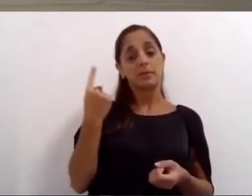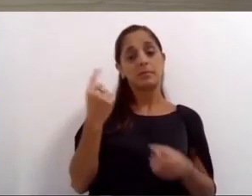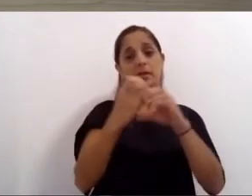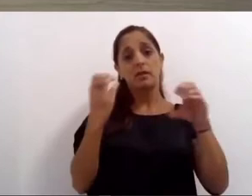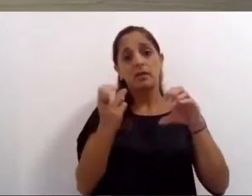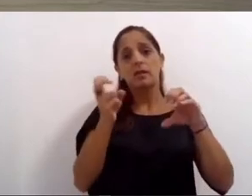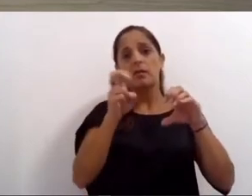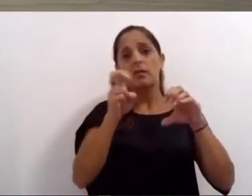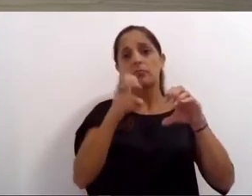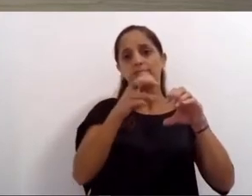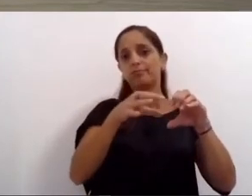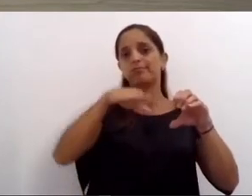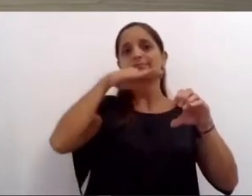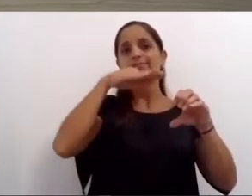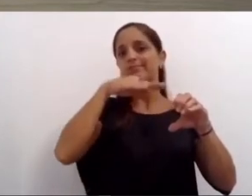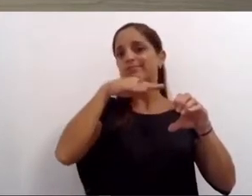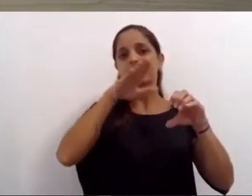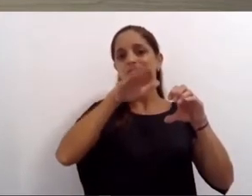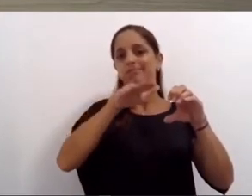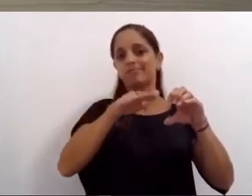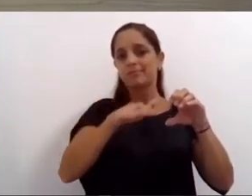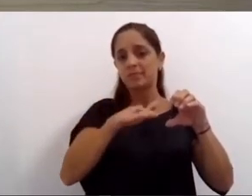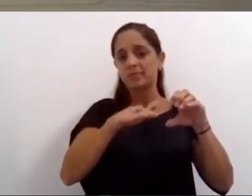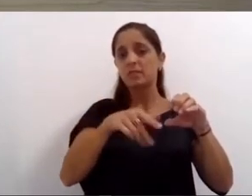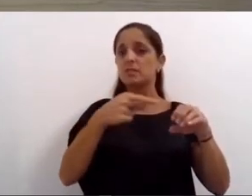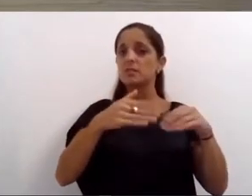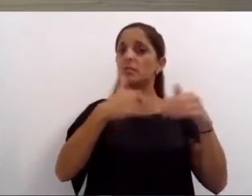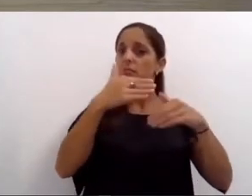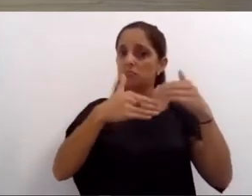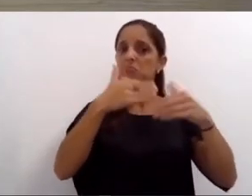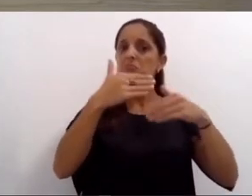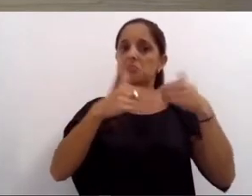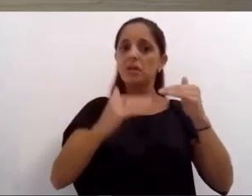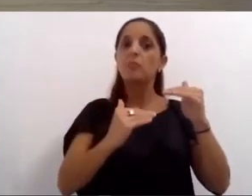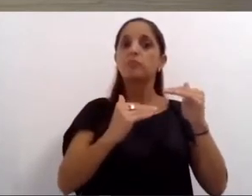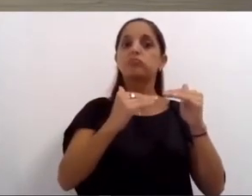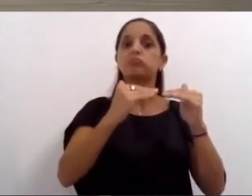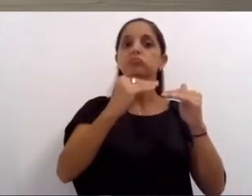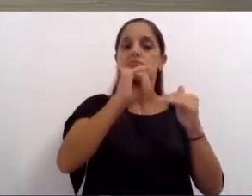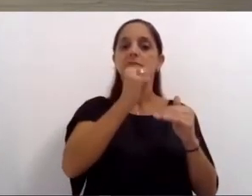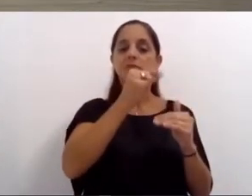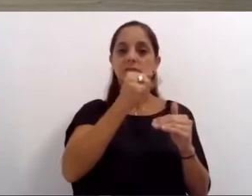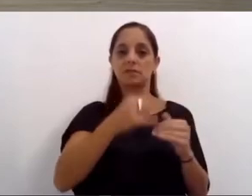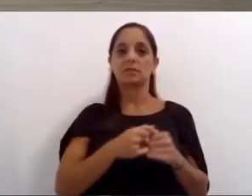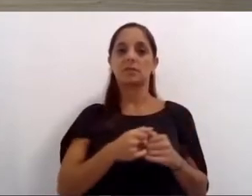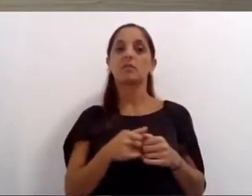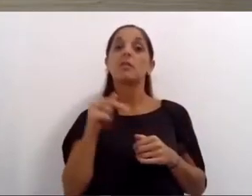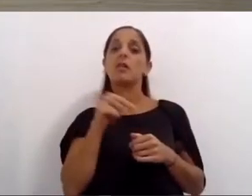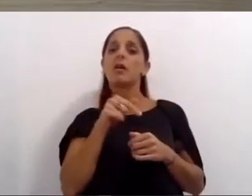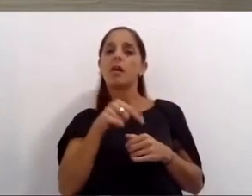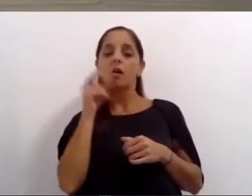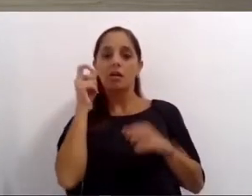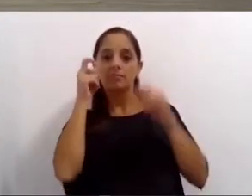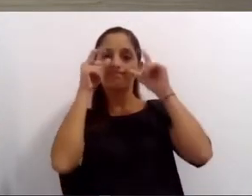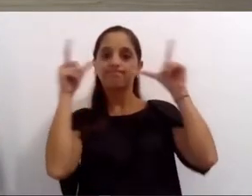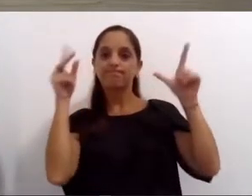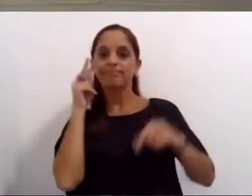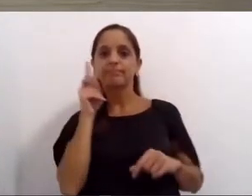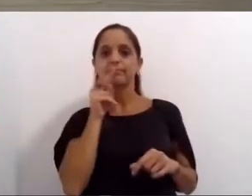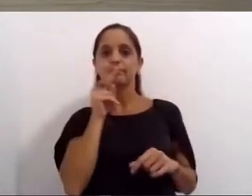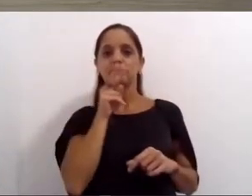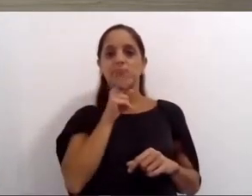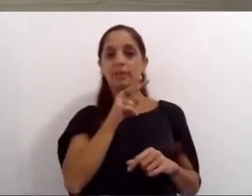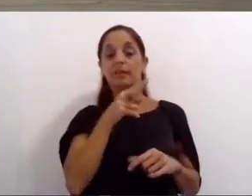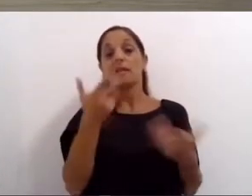disminuyó en las semanas posteriores eso volvió a aumentar y es ahí donde vamos a incorporar la atención en este tiempo de